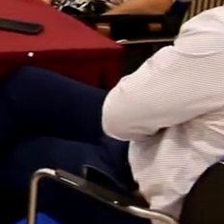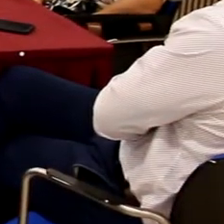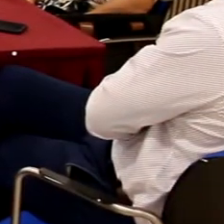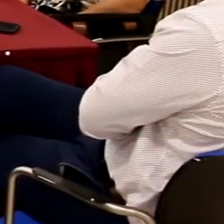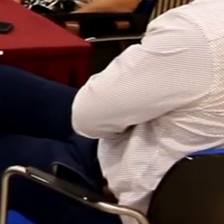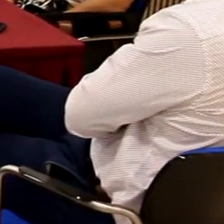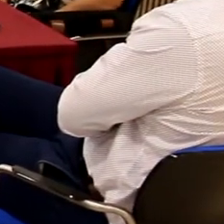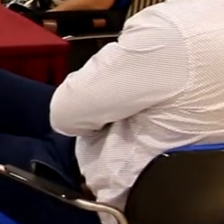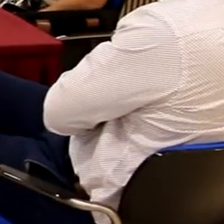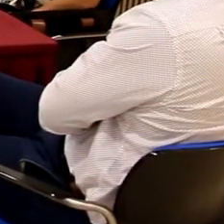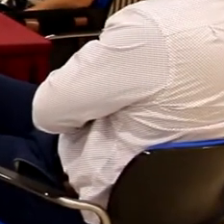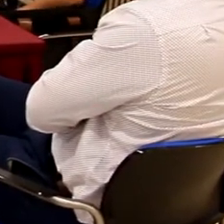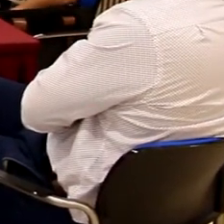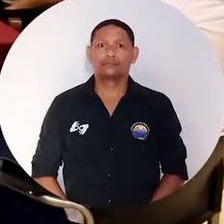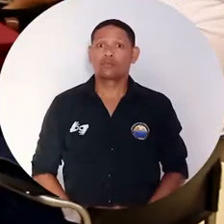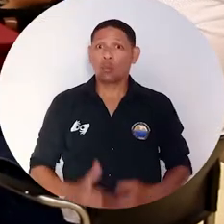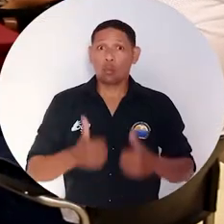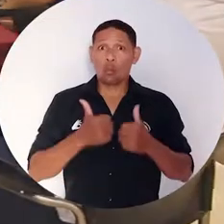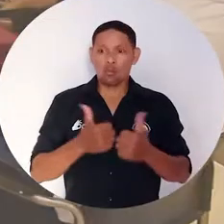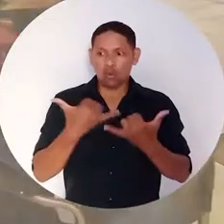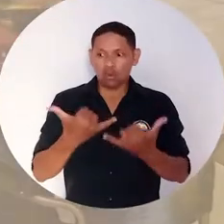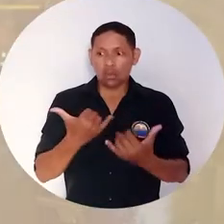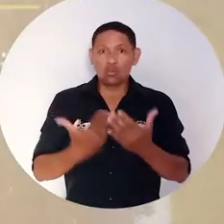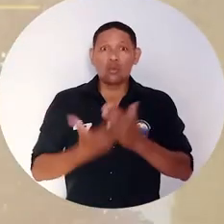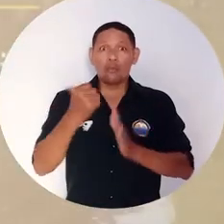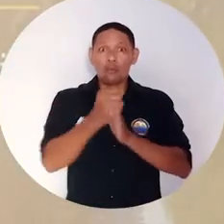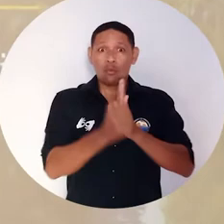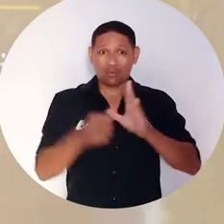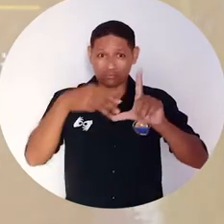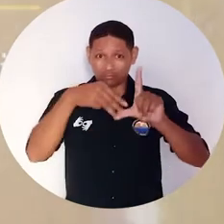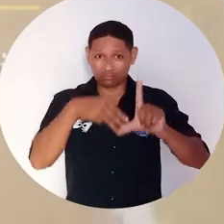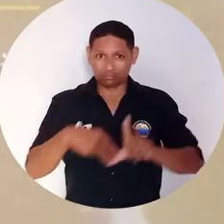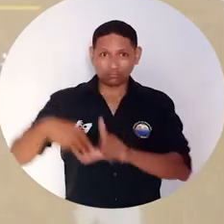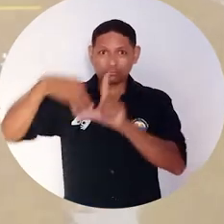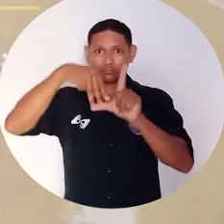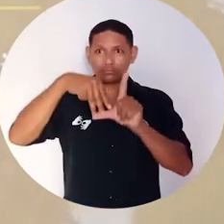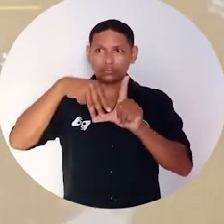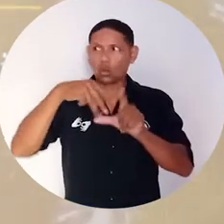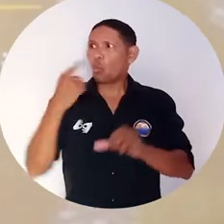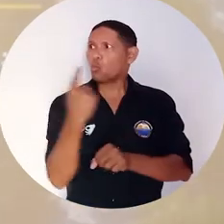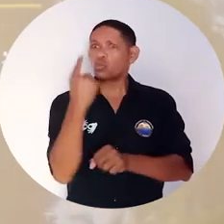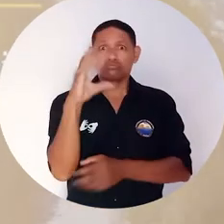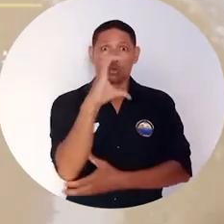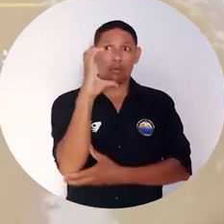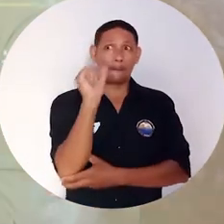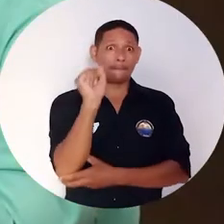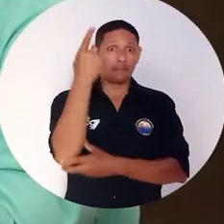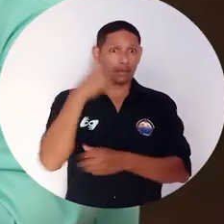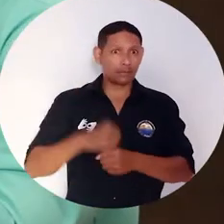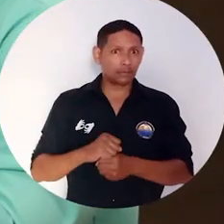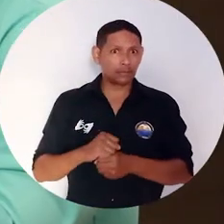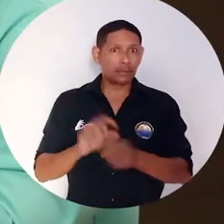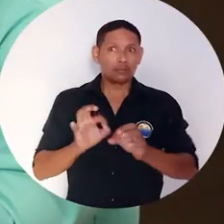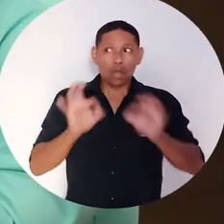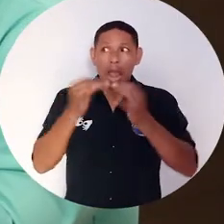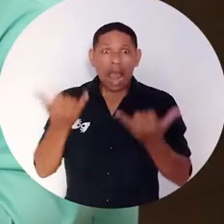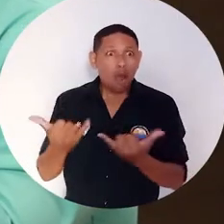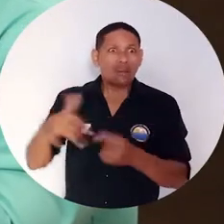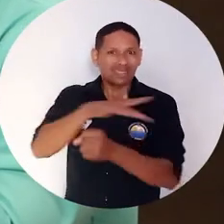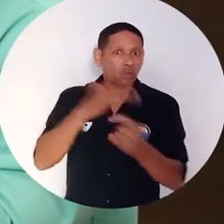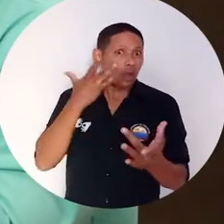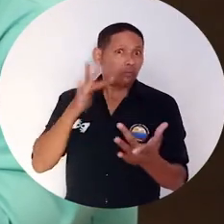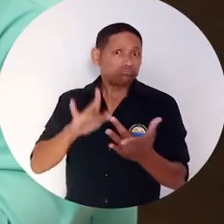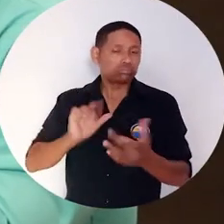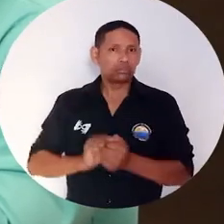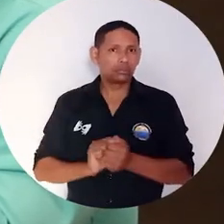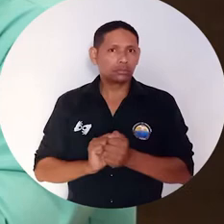Tener la posibilidad de contar hoy con un programa de maestría, creería que único en Colombia, pero también muy pertinente al momento. Pues se busca que la maestría le